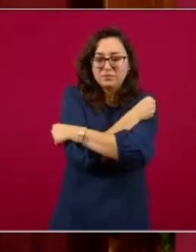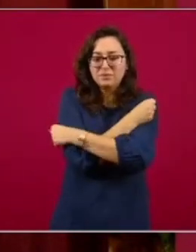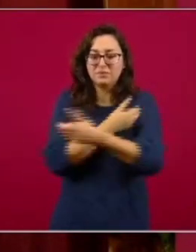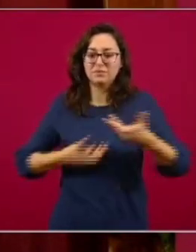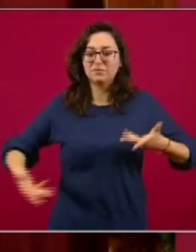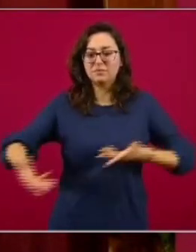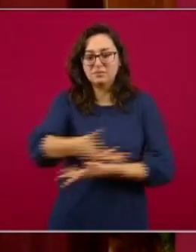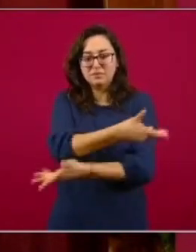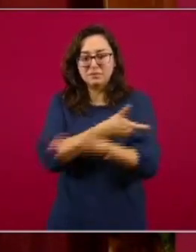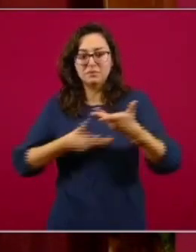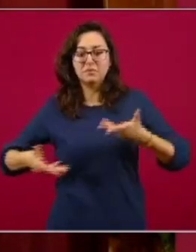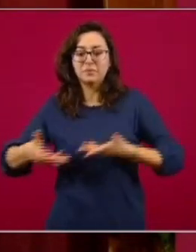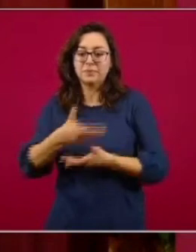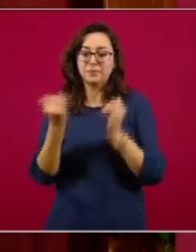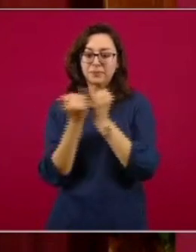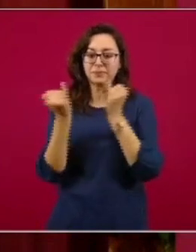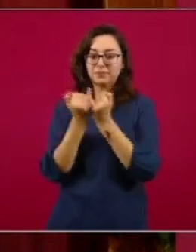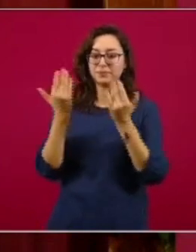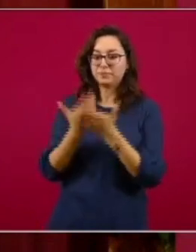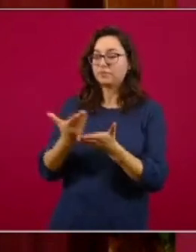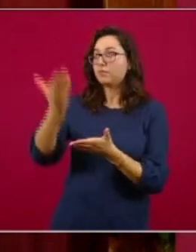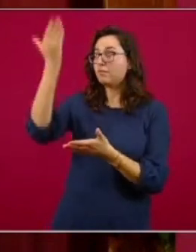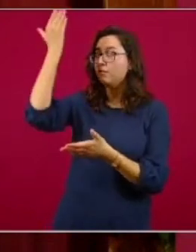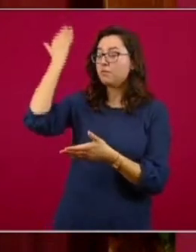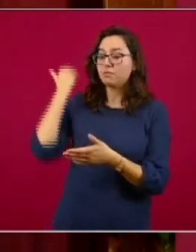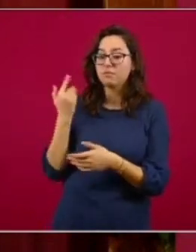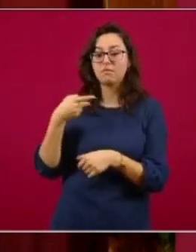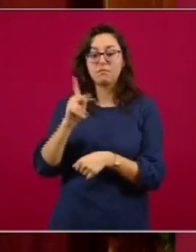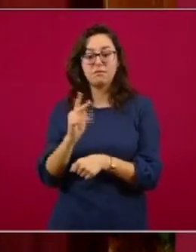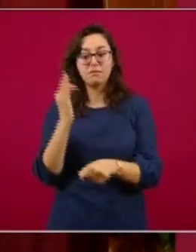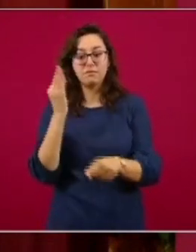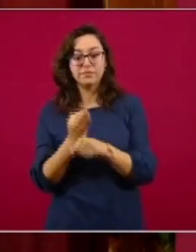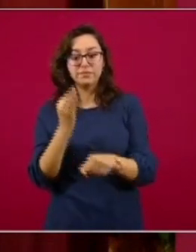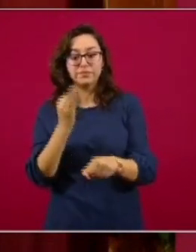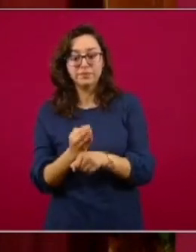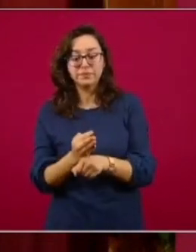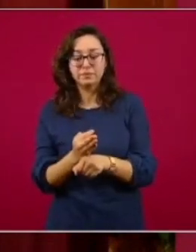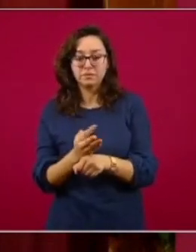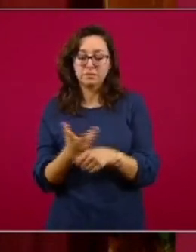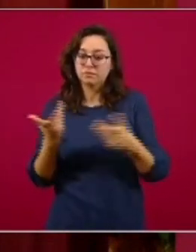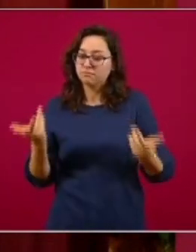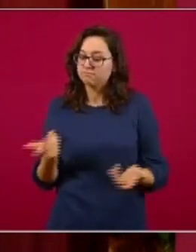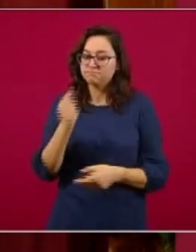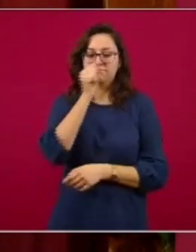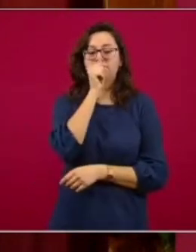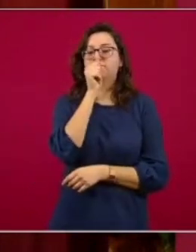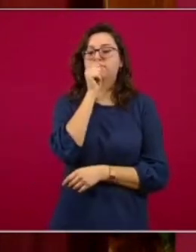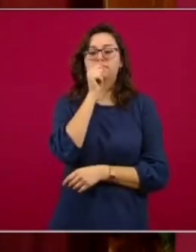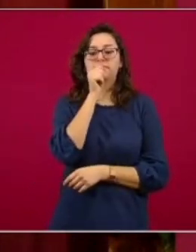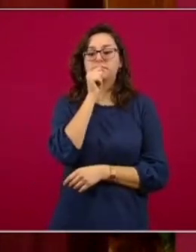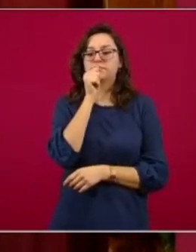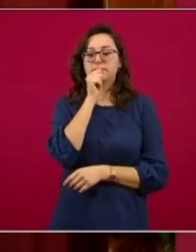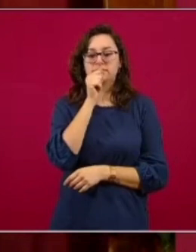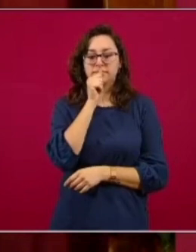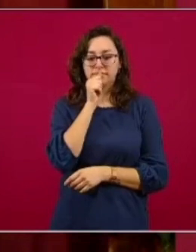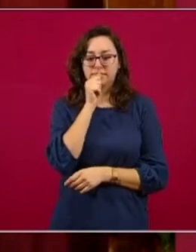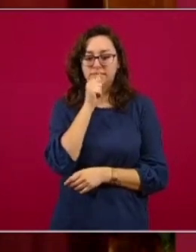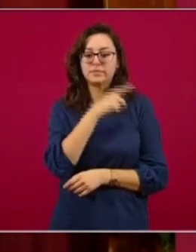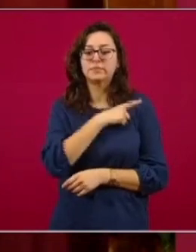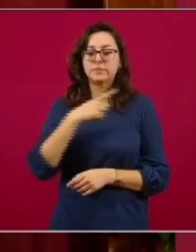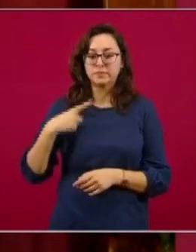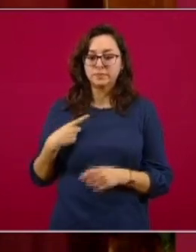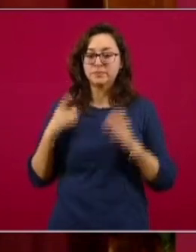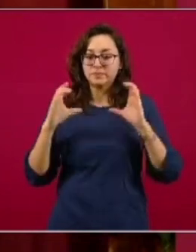como lo hacíamos antes, pero de momento, para que ese día llegue, tenemos todos que